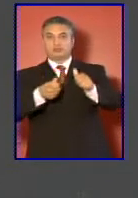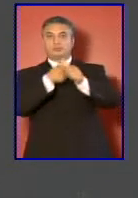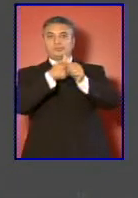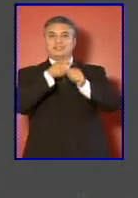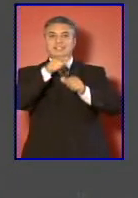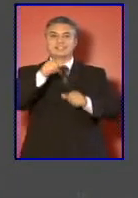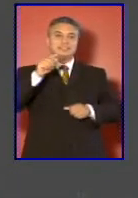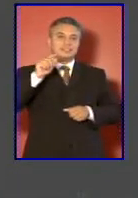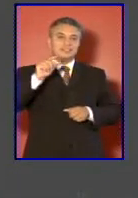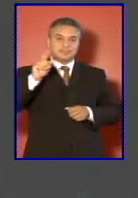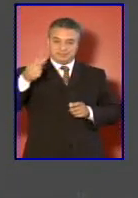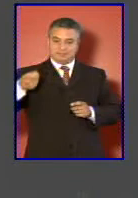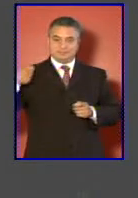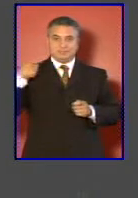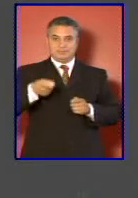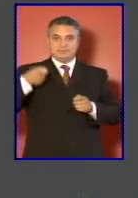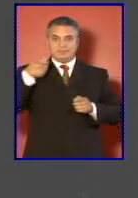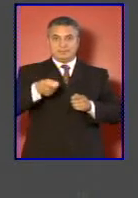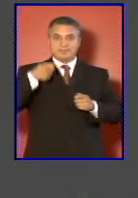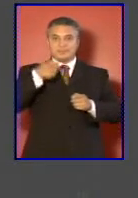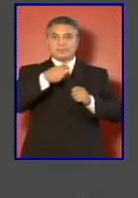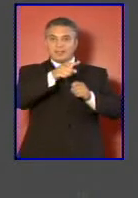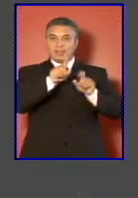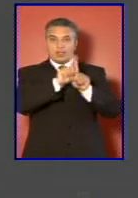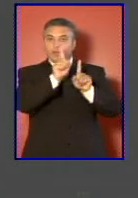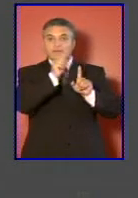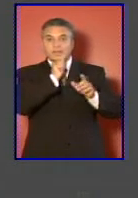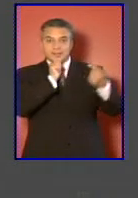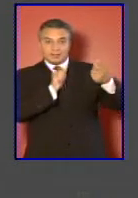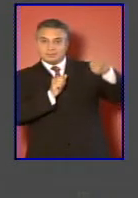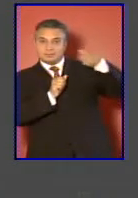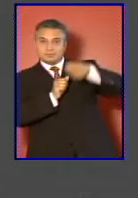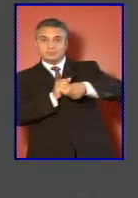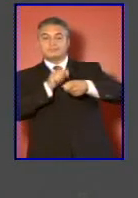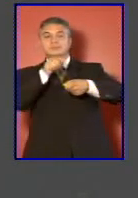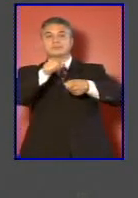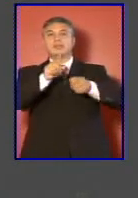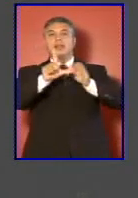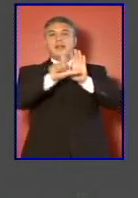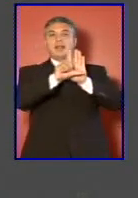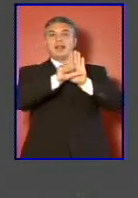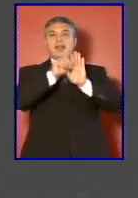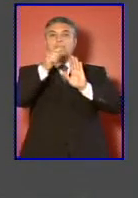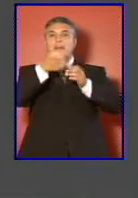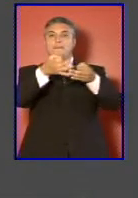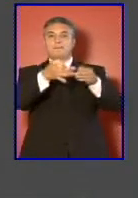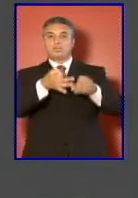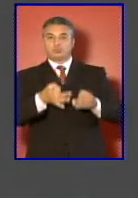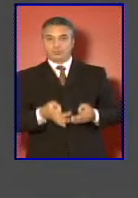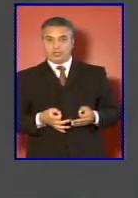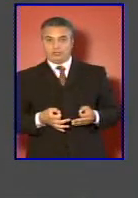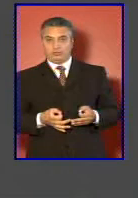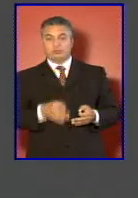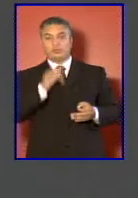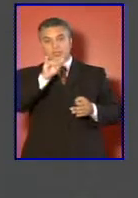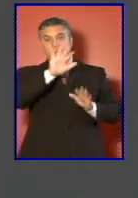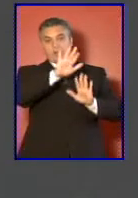de sus gastos de operación no cubiertos por la ley de presupuesto y lo que es muy importante mantener la